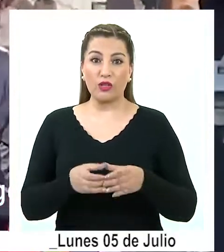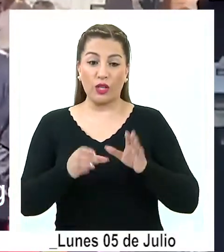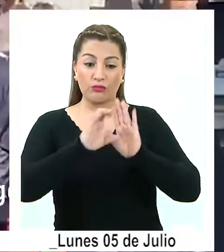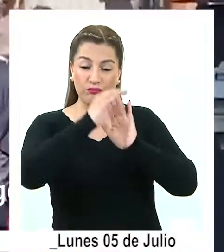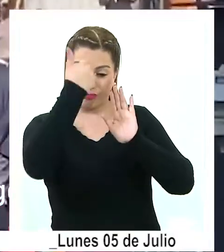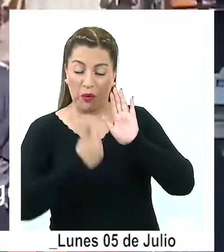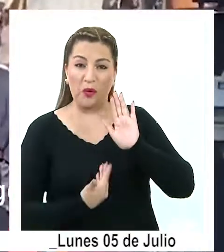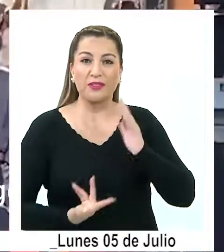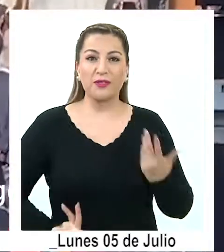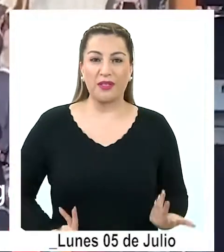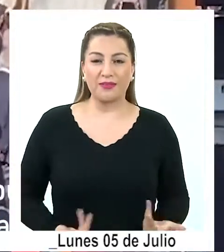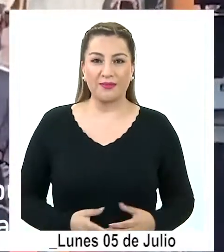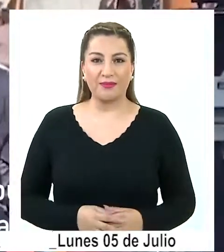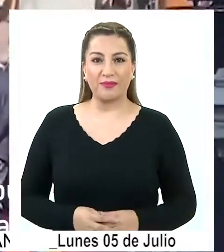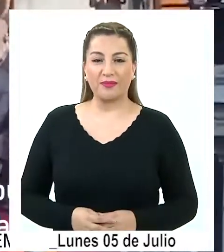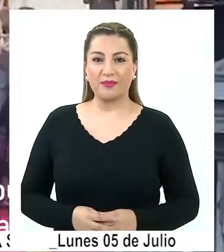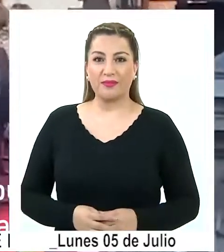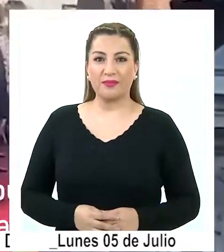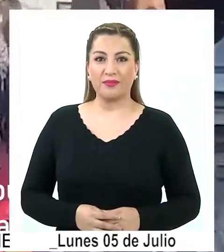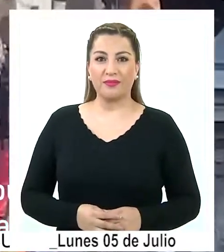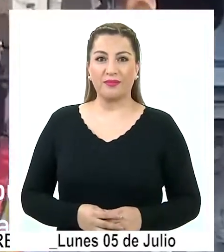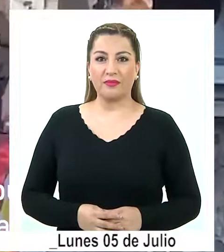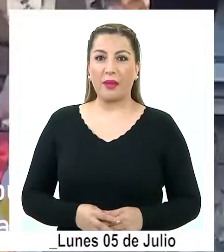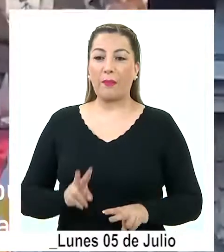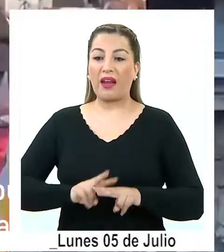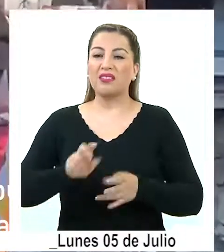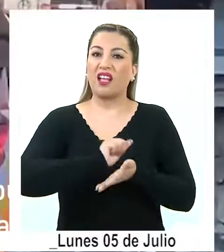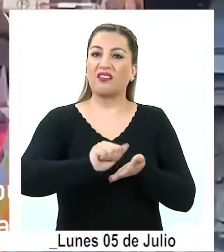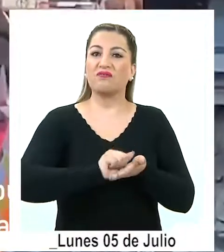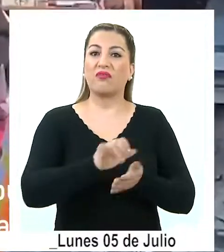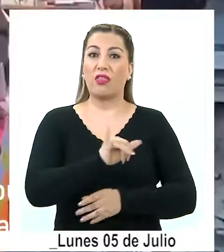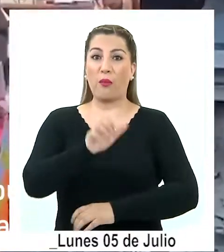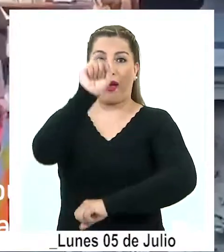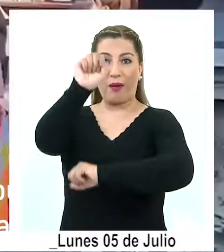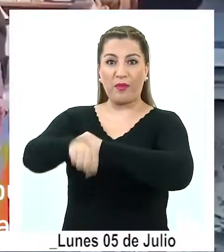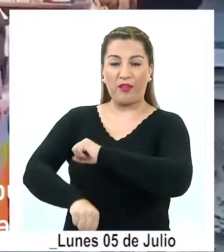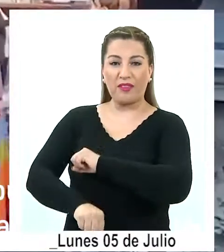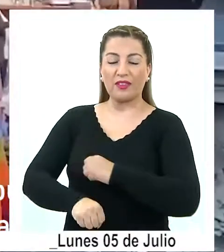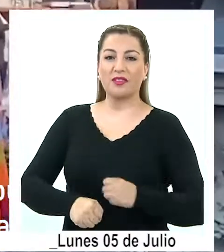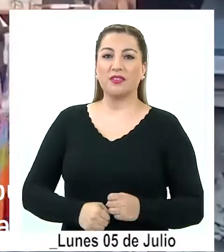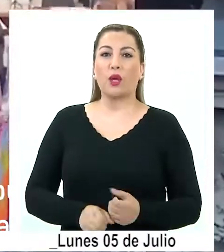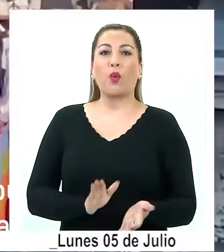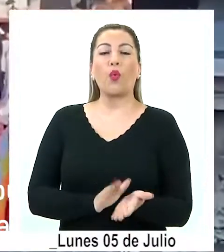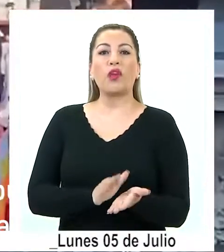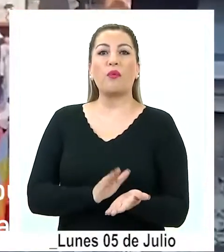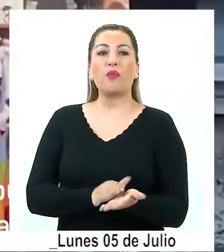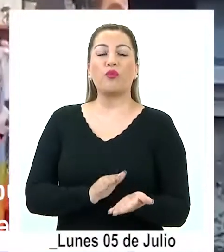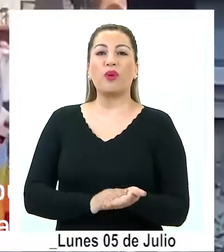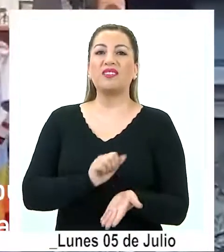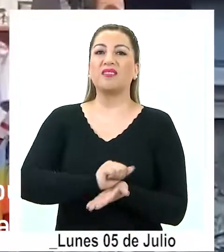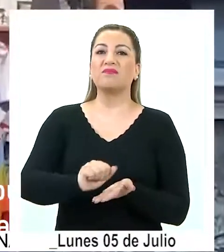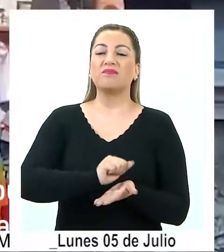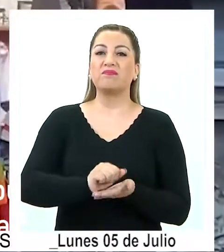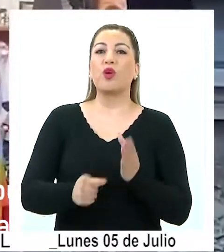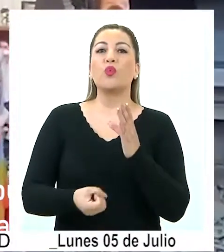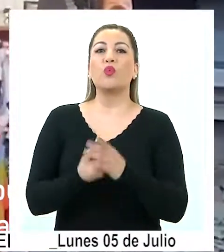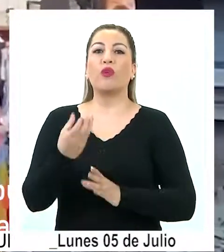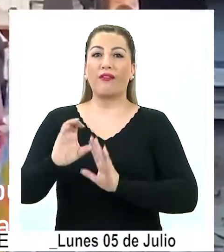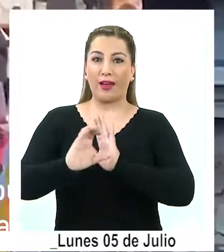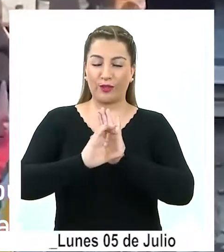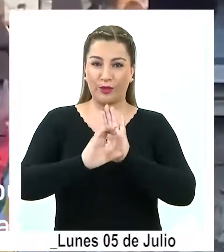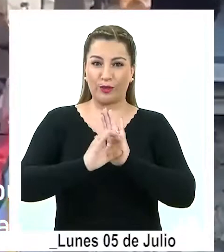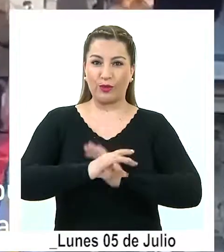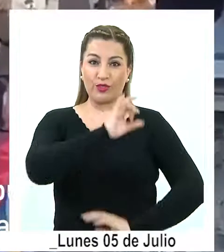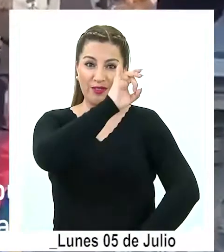convencional constituyente para redactar y aprobar una propuesta de texto de una